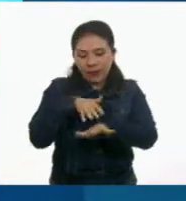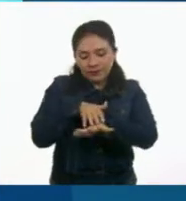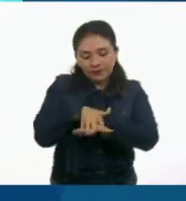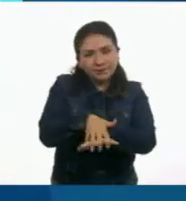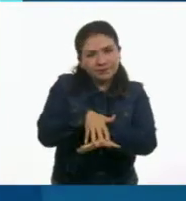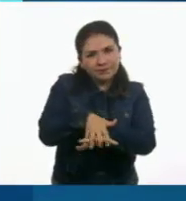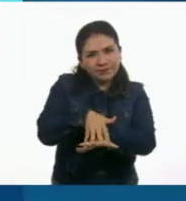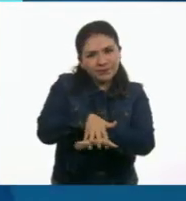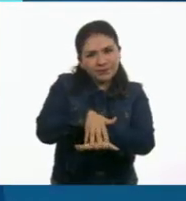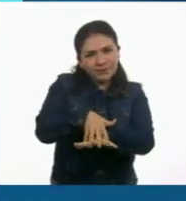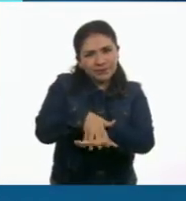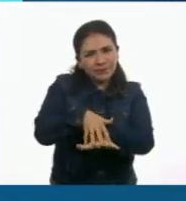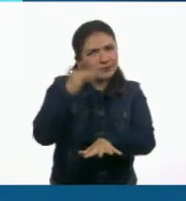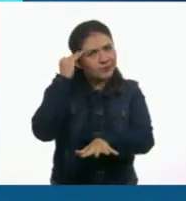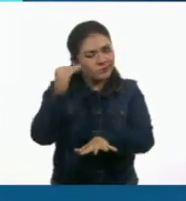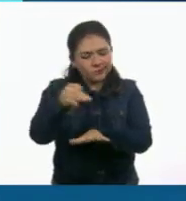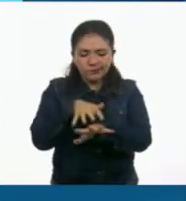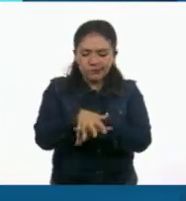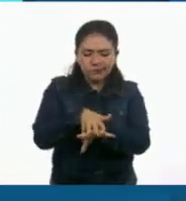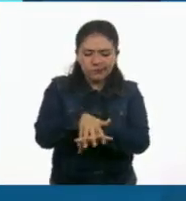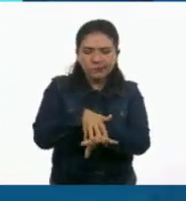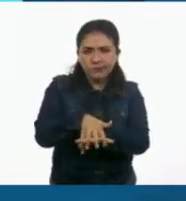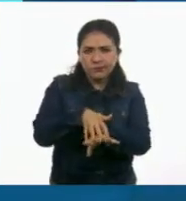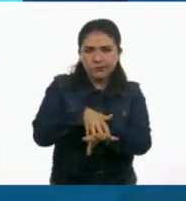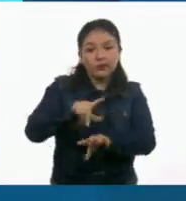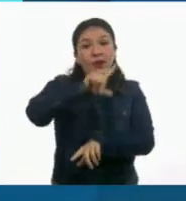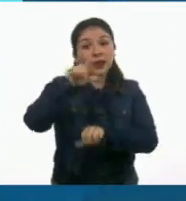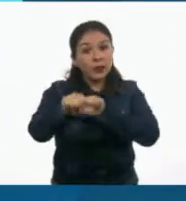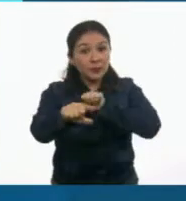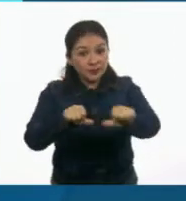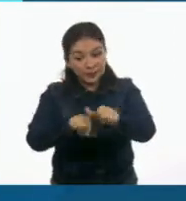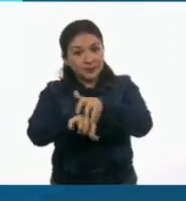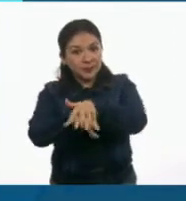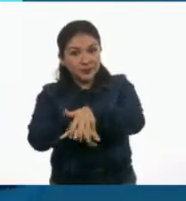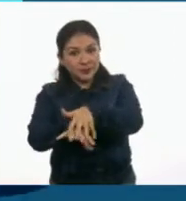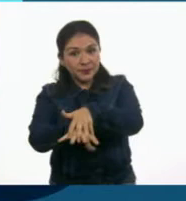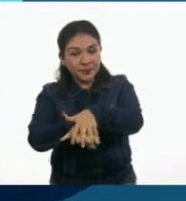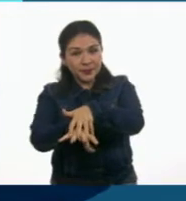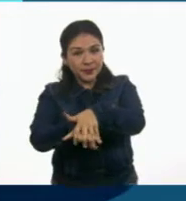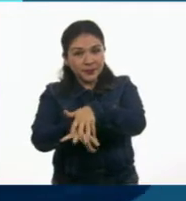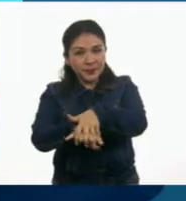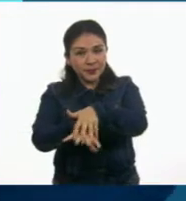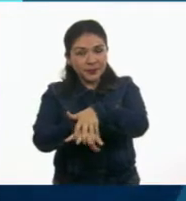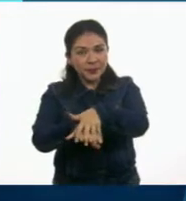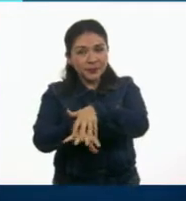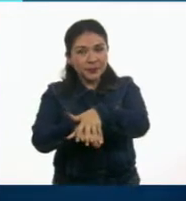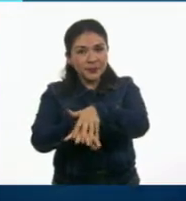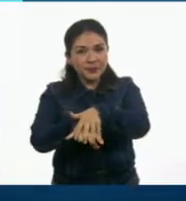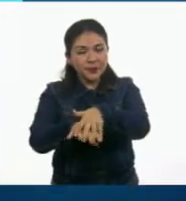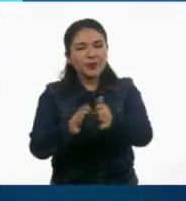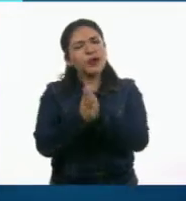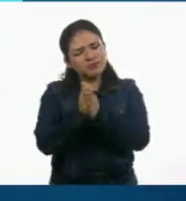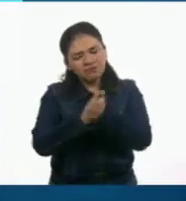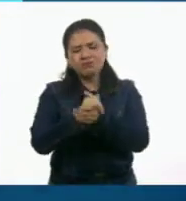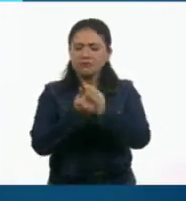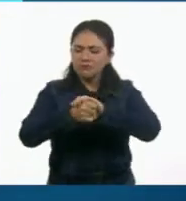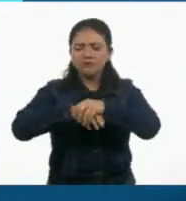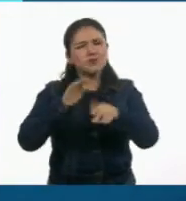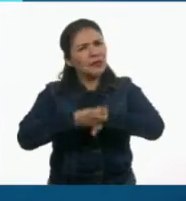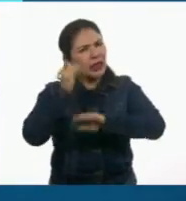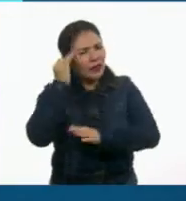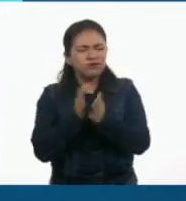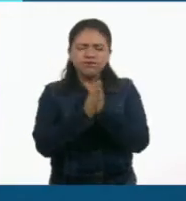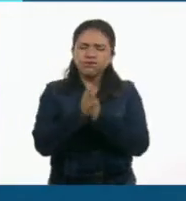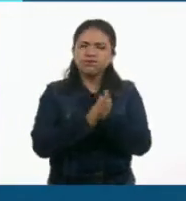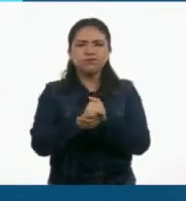palma de una de tus manos contra el dorso de la otra entrelazando los dedos. Repite lo mismo con la otra mano. Frota los dedos.